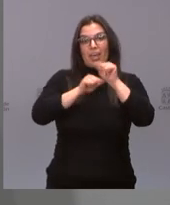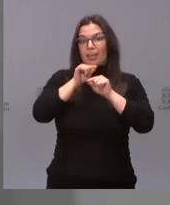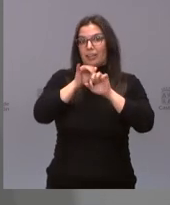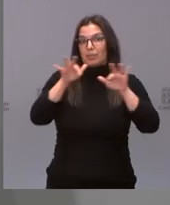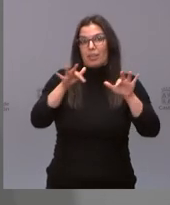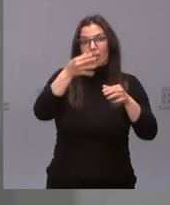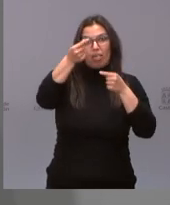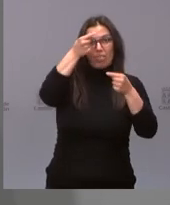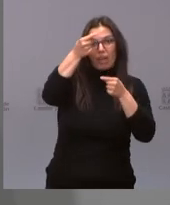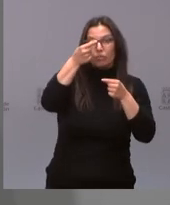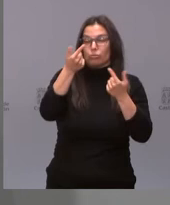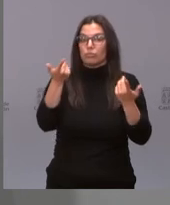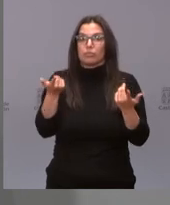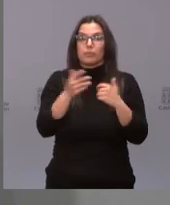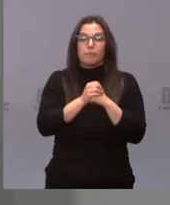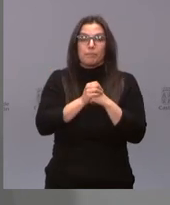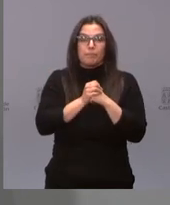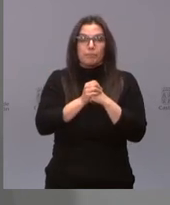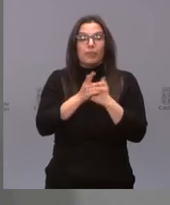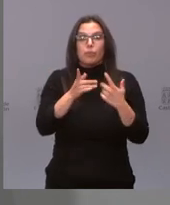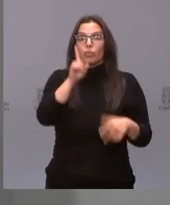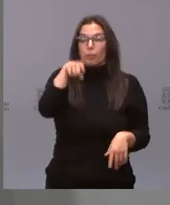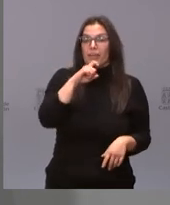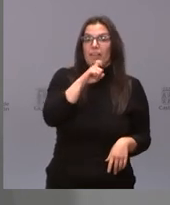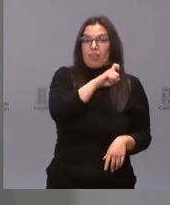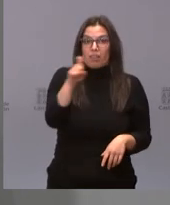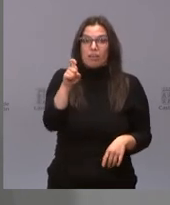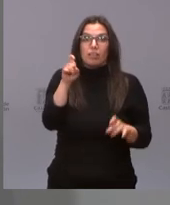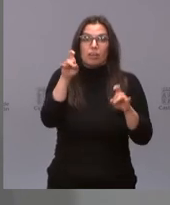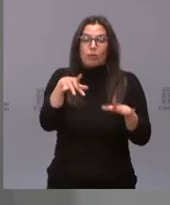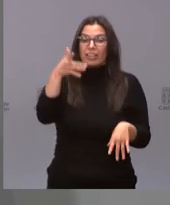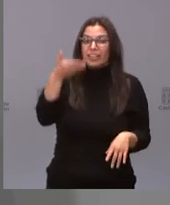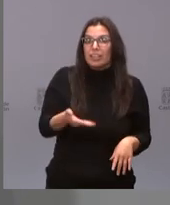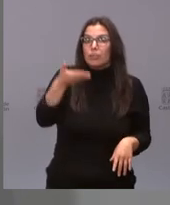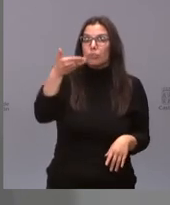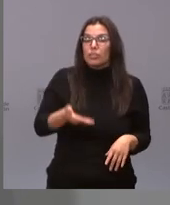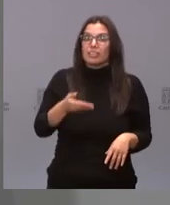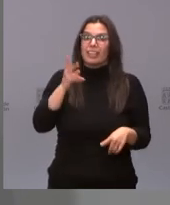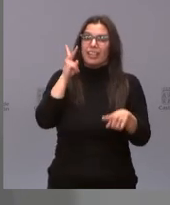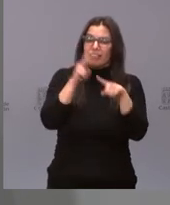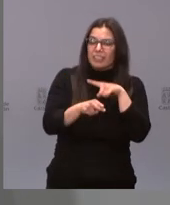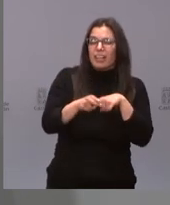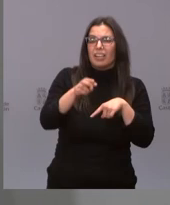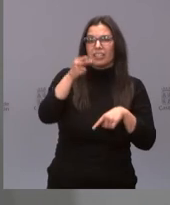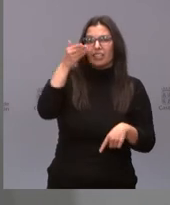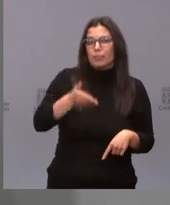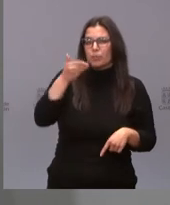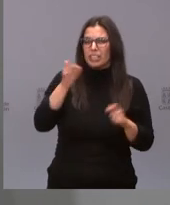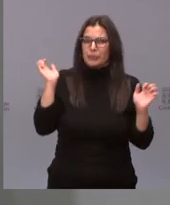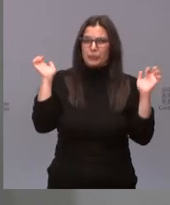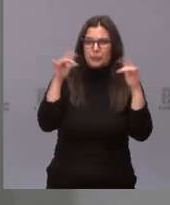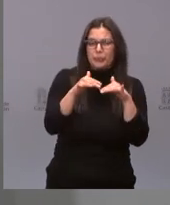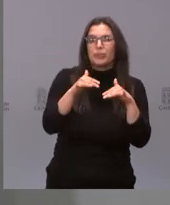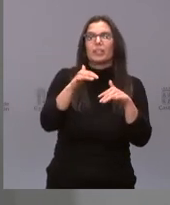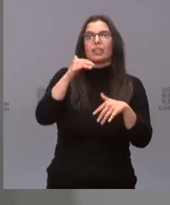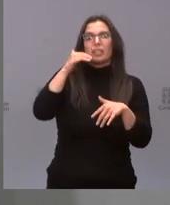sanitarios que tenemos. Pero seguimos diciendo que es esencial la prevención, es esencial evitar las aglomeraciones, es